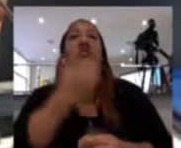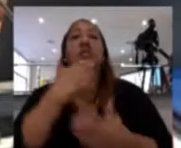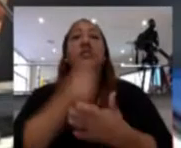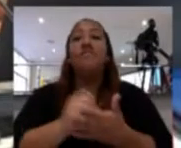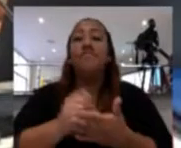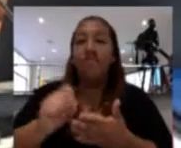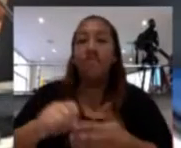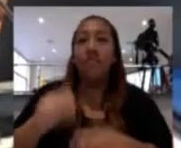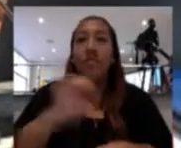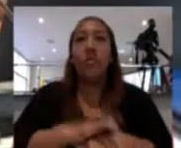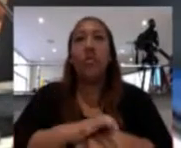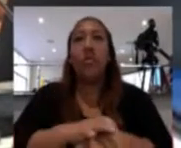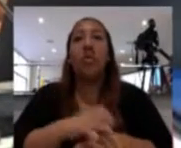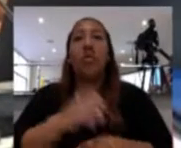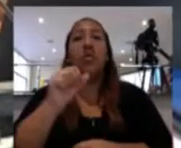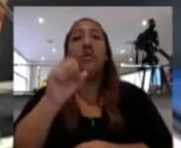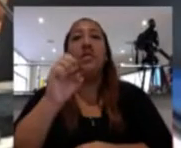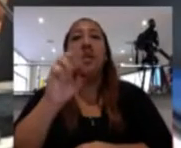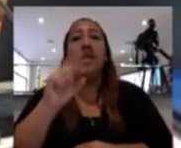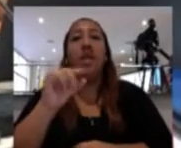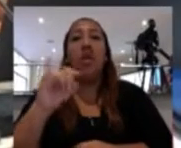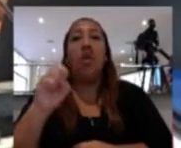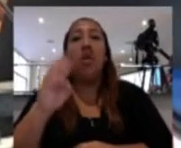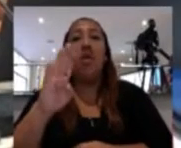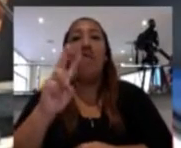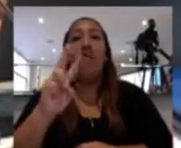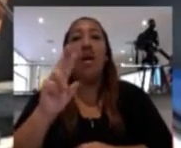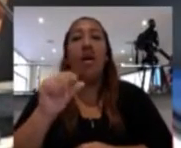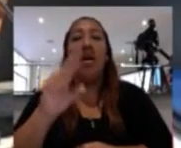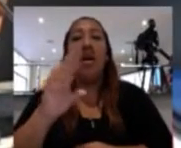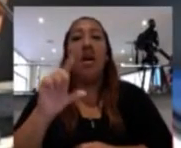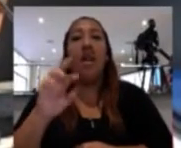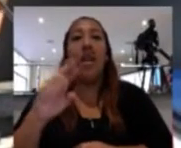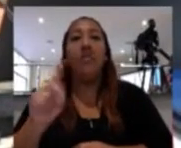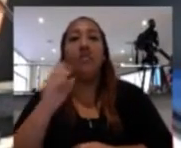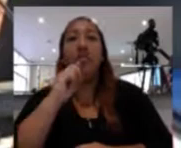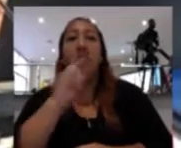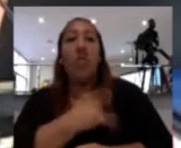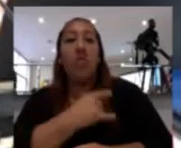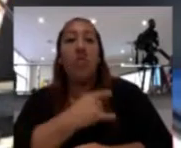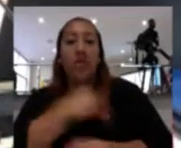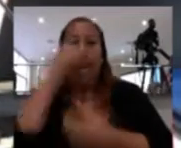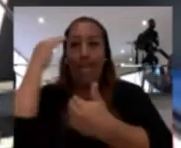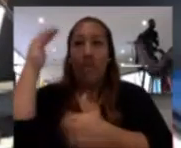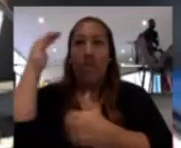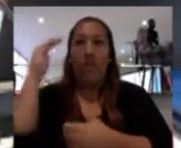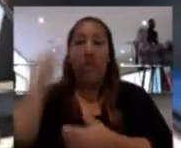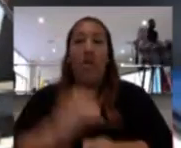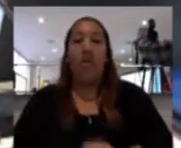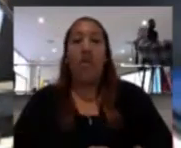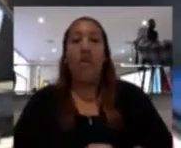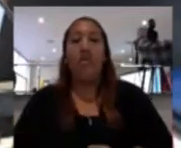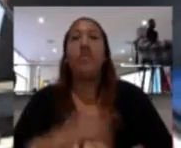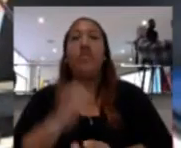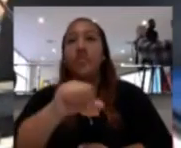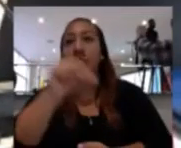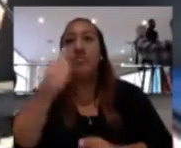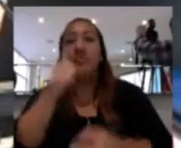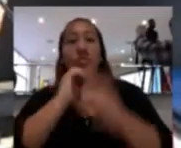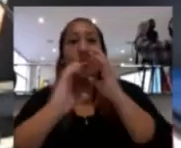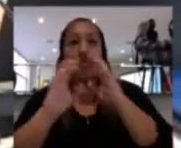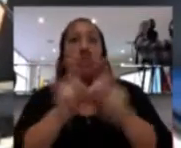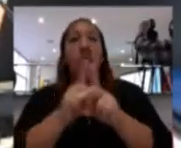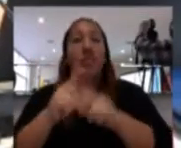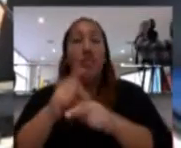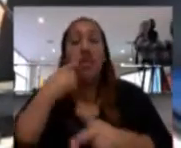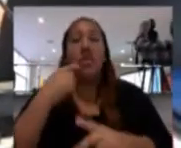Atentamente, el doctor Ingeniero Sergio Valareso Saldaña, de la Universidad de Piura. Y la otra comunicación, señor